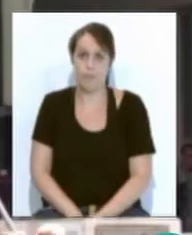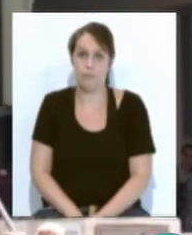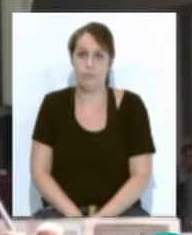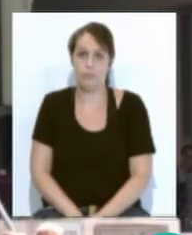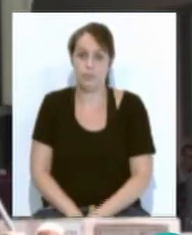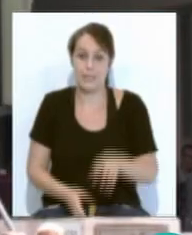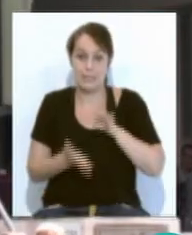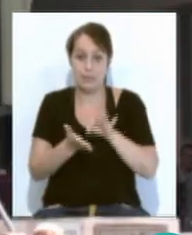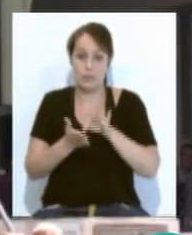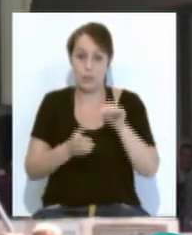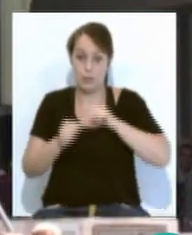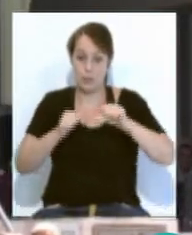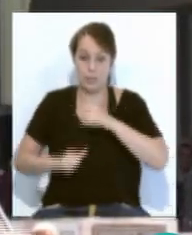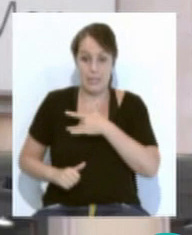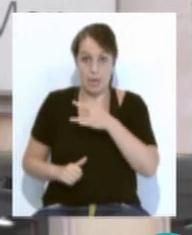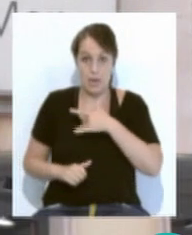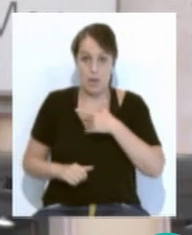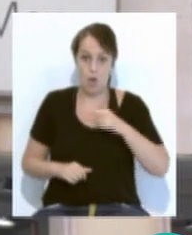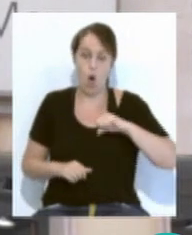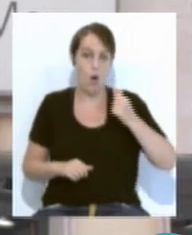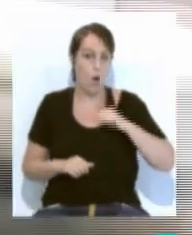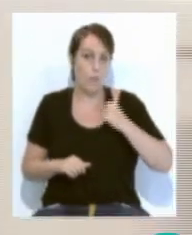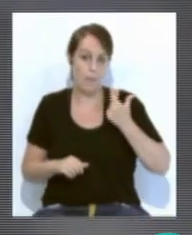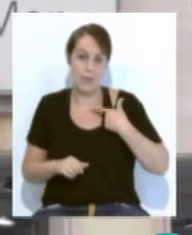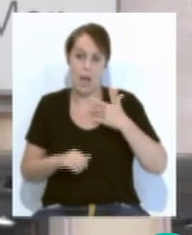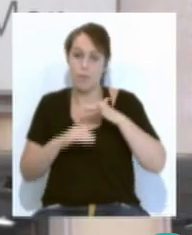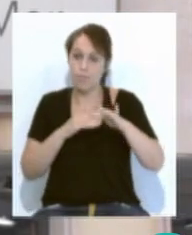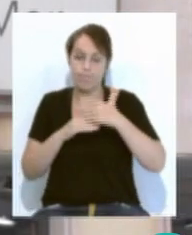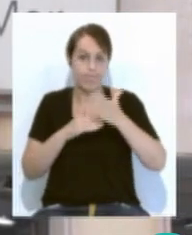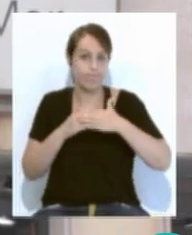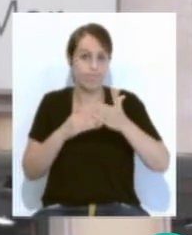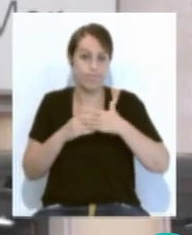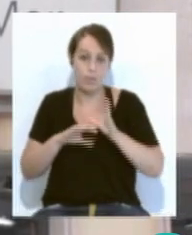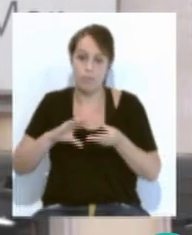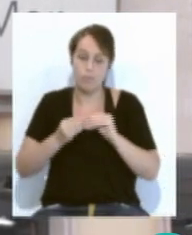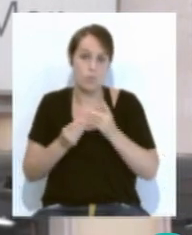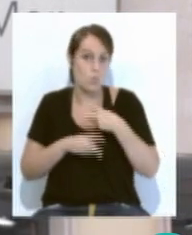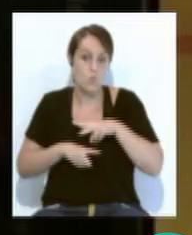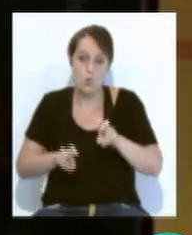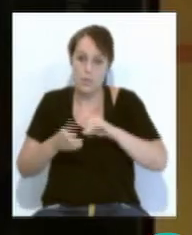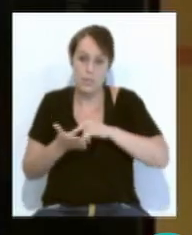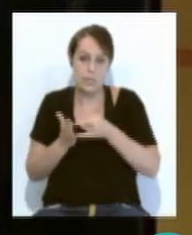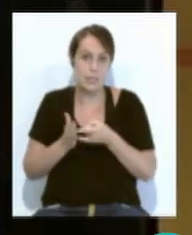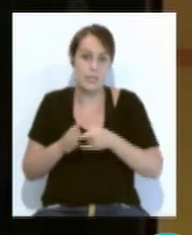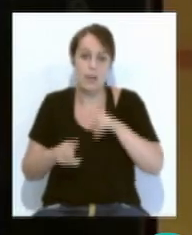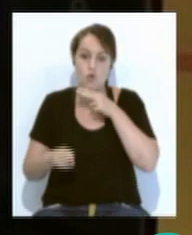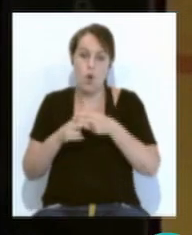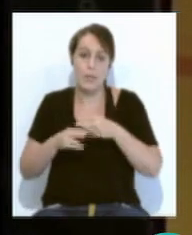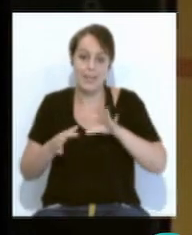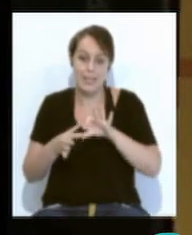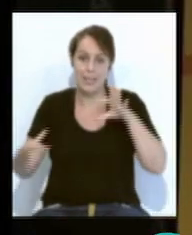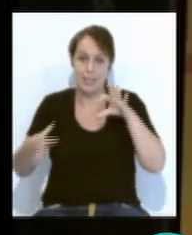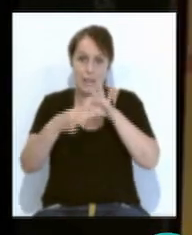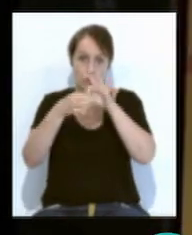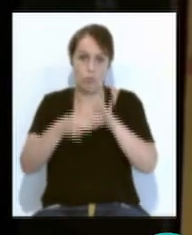El servicio de cirugía cardíaca del Hospital Universitario Puerta del Mar ha aplicado una novedosa técnica conocida como Nexus para